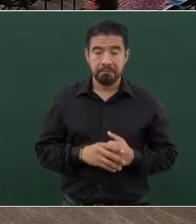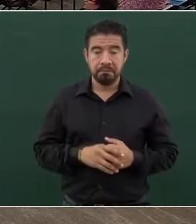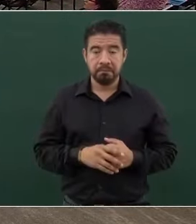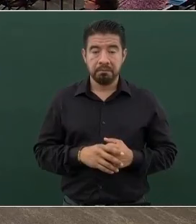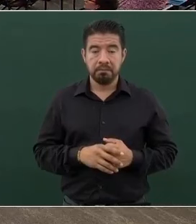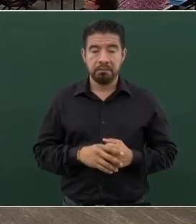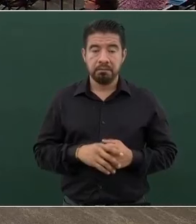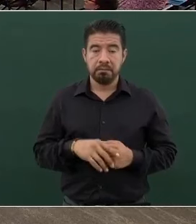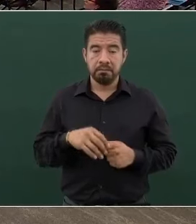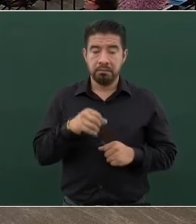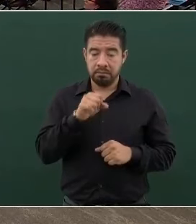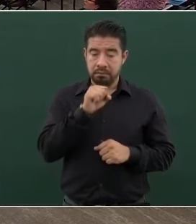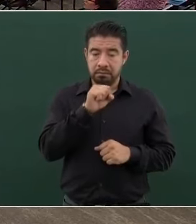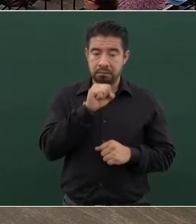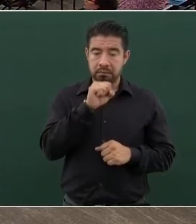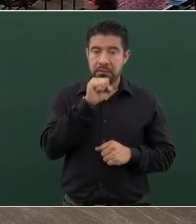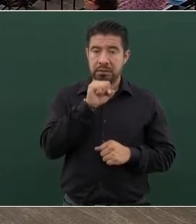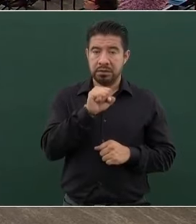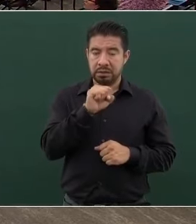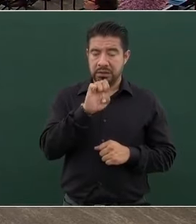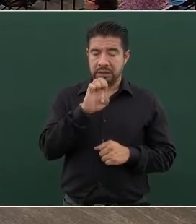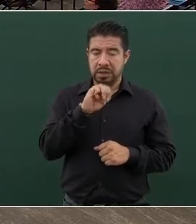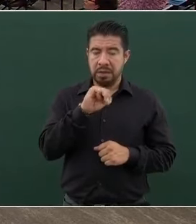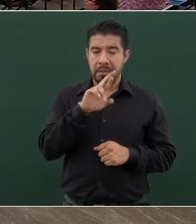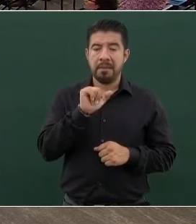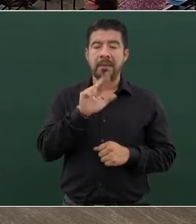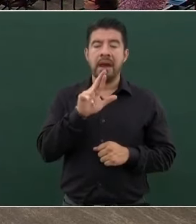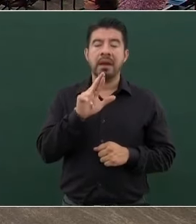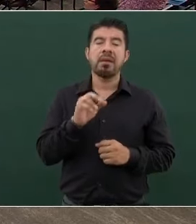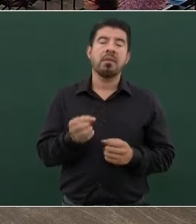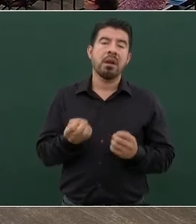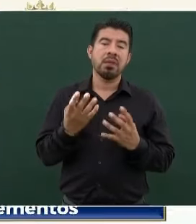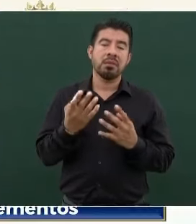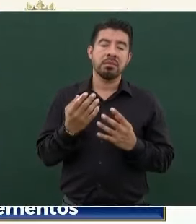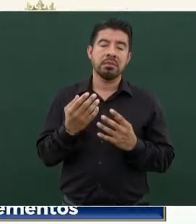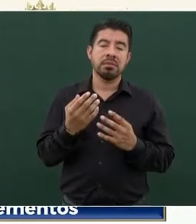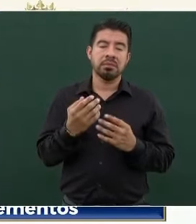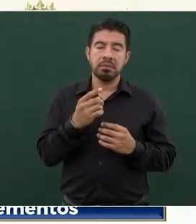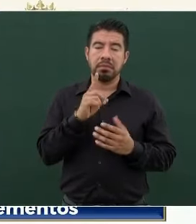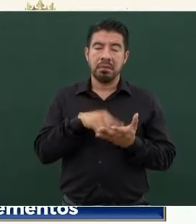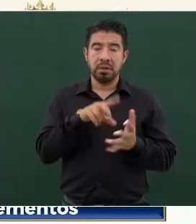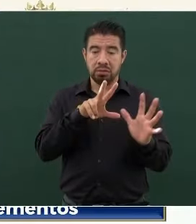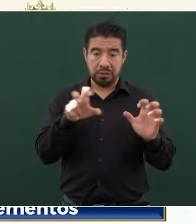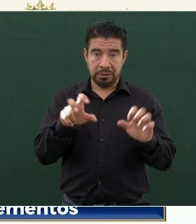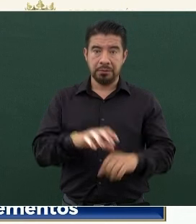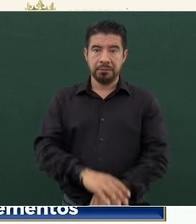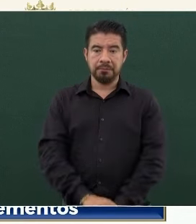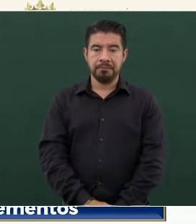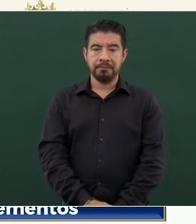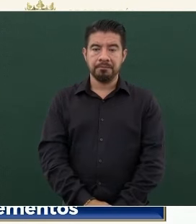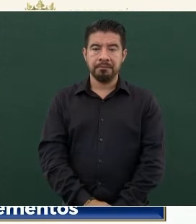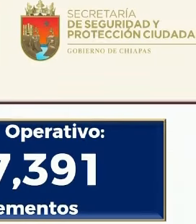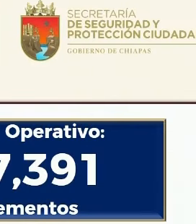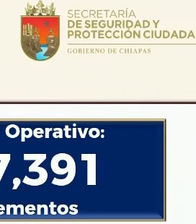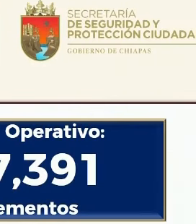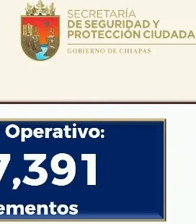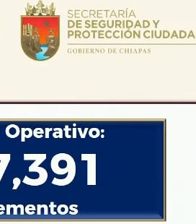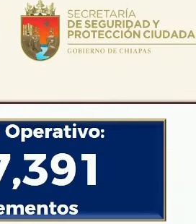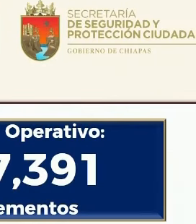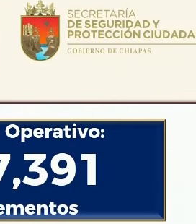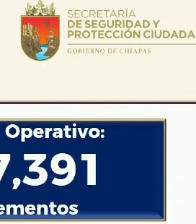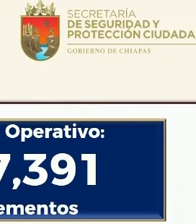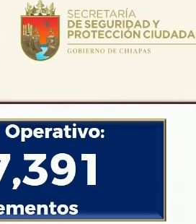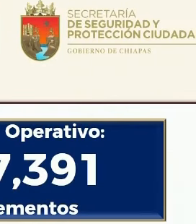nada más la Secretaría de Marina son mil 800 elementos, operativos en total